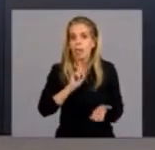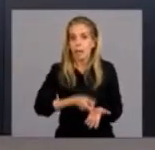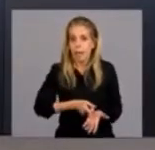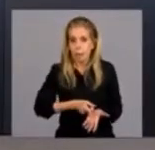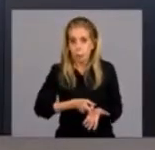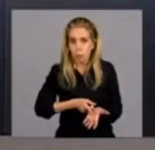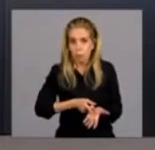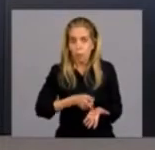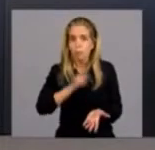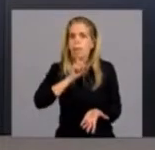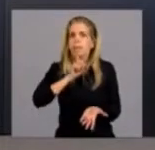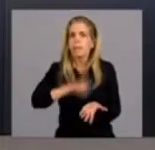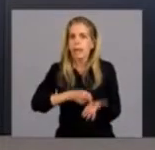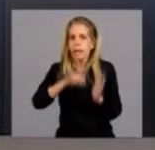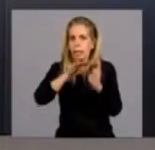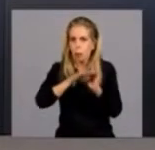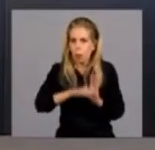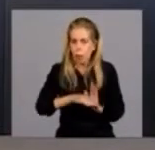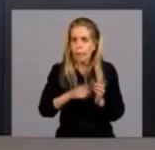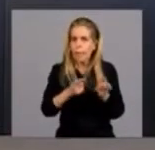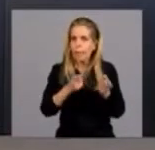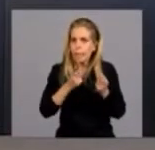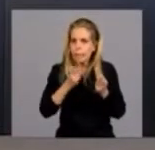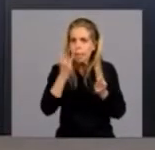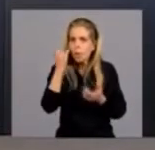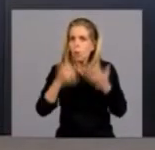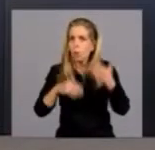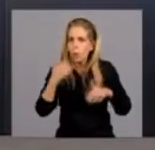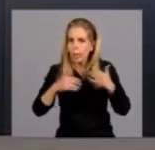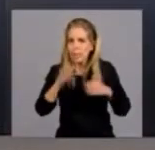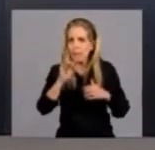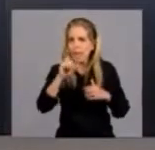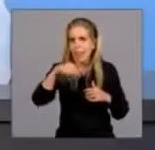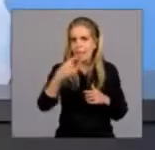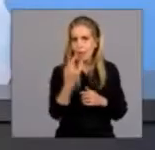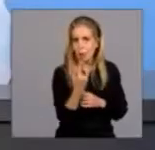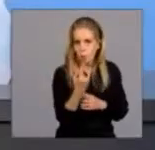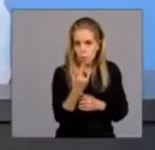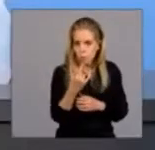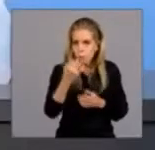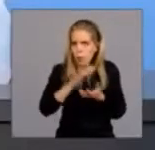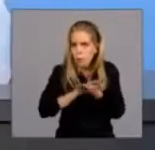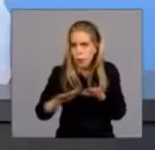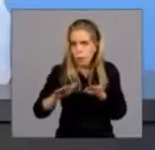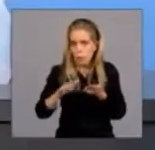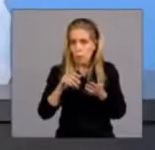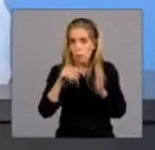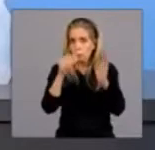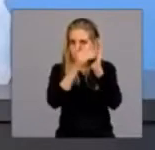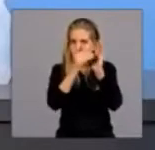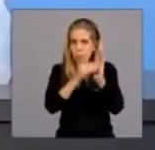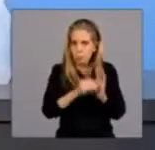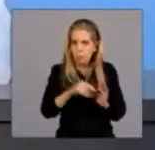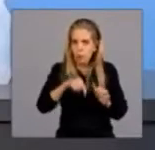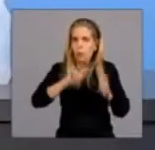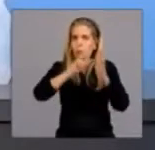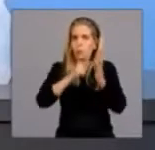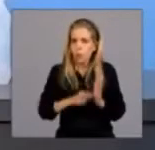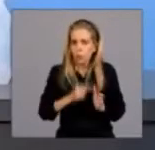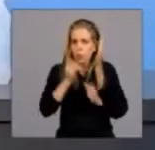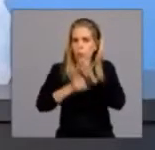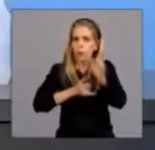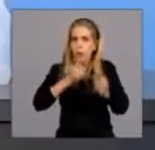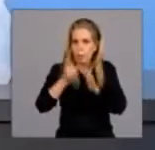necesidad y urgencia que tenga en cuenta todas estas cosas de las que estoy